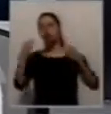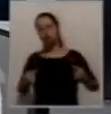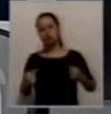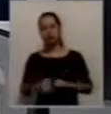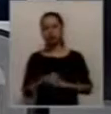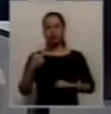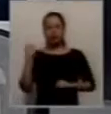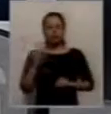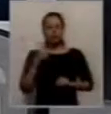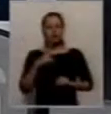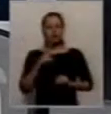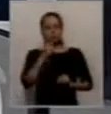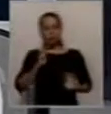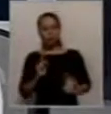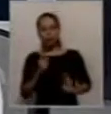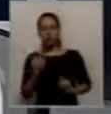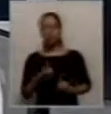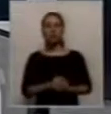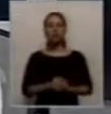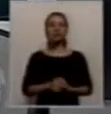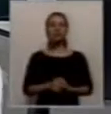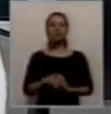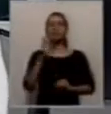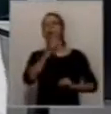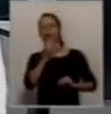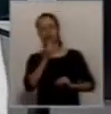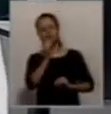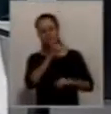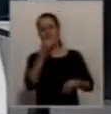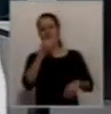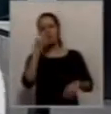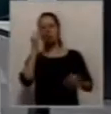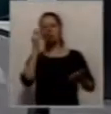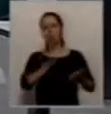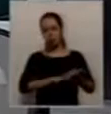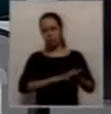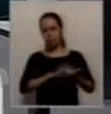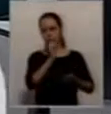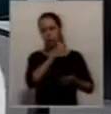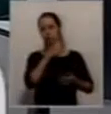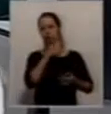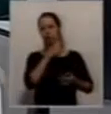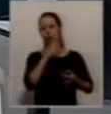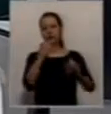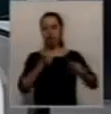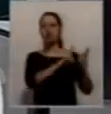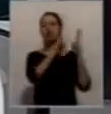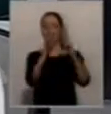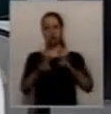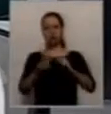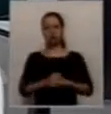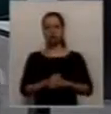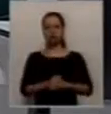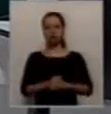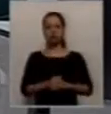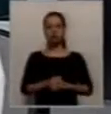que acá con ustedes, los periodistas locales, pero me parece que va a cumplir con su palabra, yo todavía me agarro de que el gobernador es un hombre de palabra y que no vaya